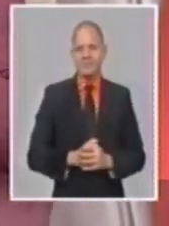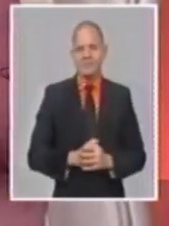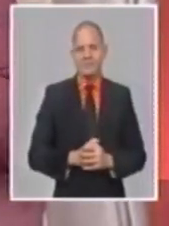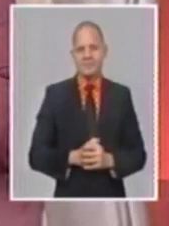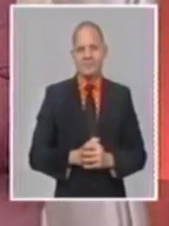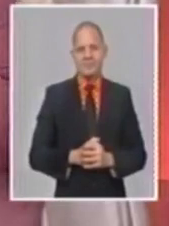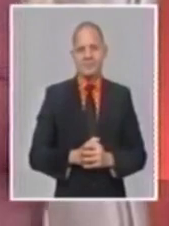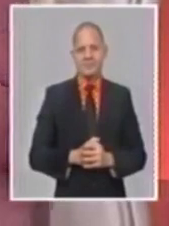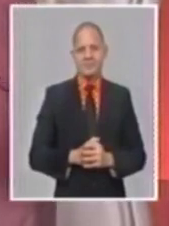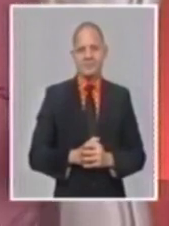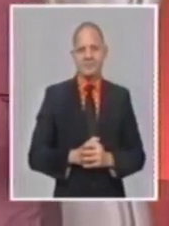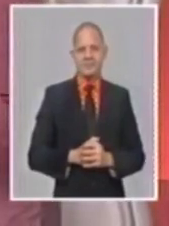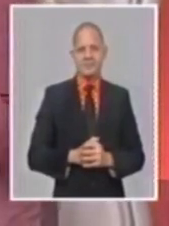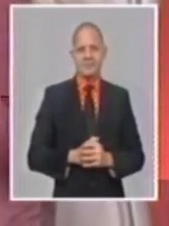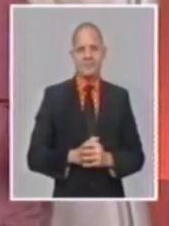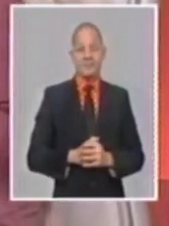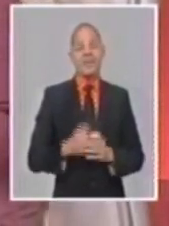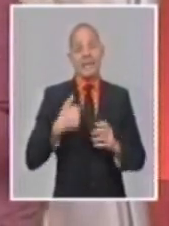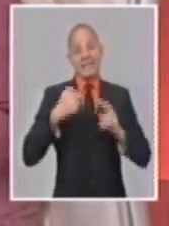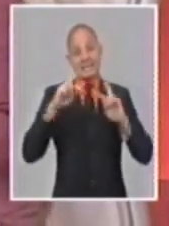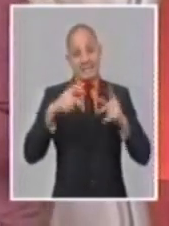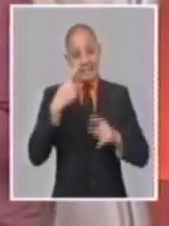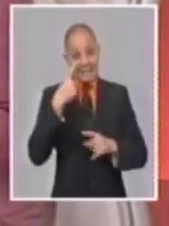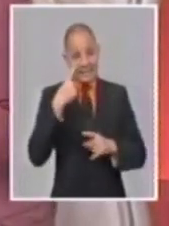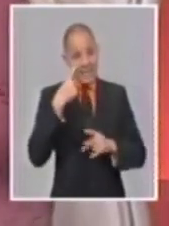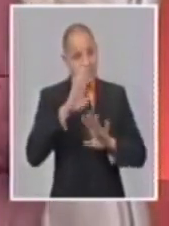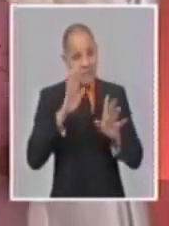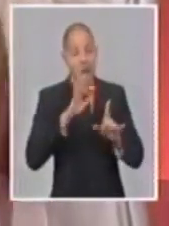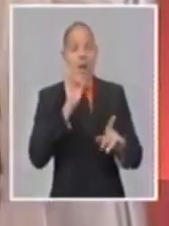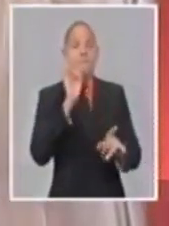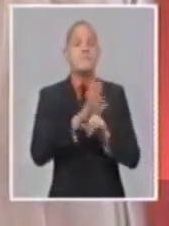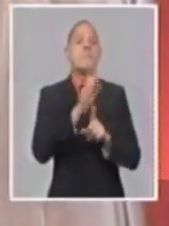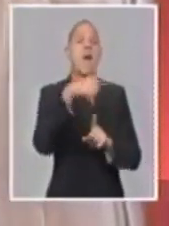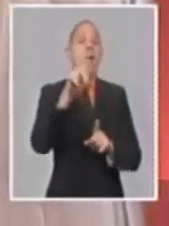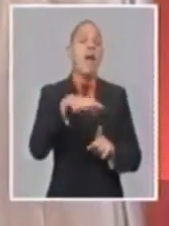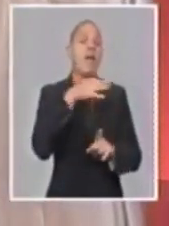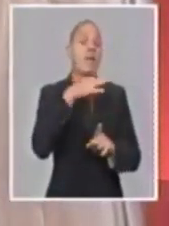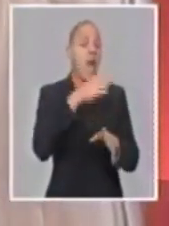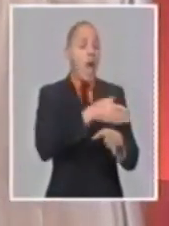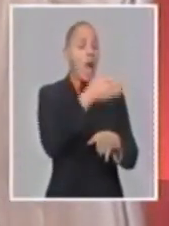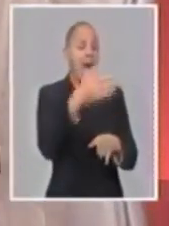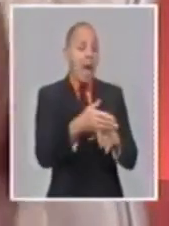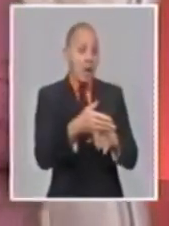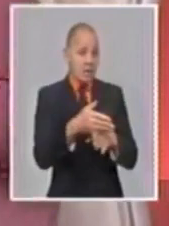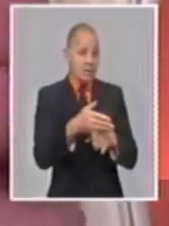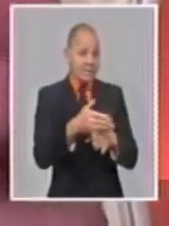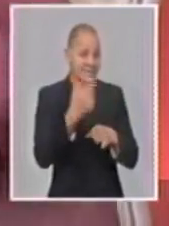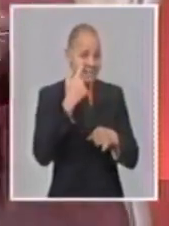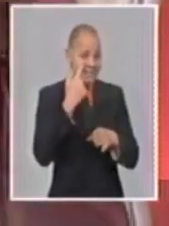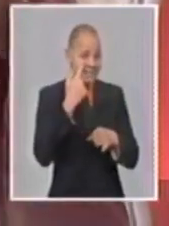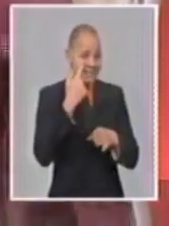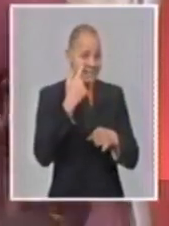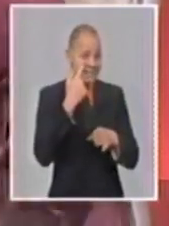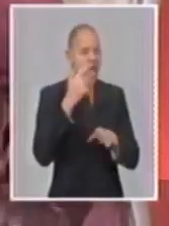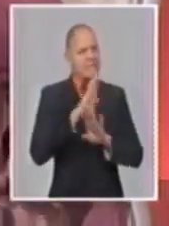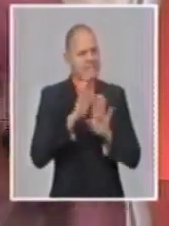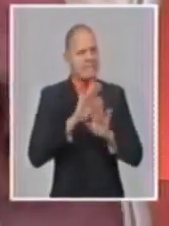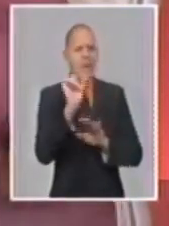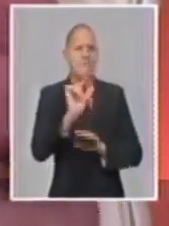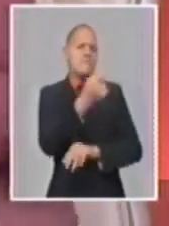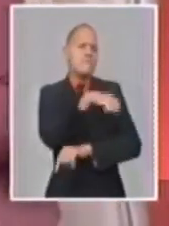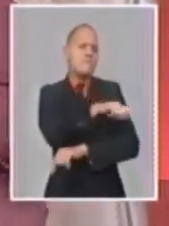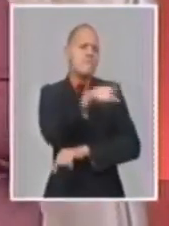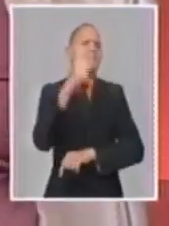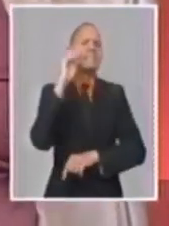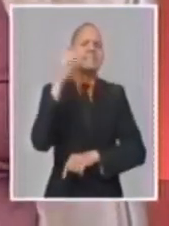ya a esta fecha y teniendo y sabiendo buena parte de la población cuánto va a ganar de ello, cuánto tiene